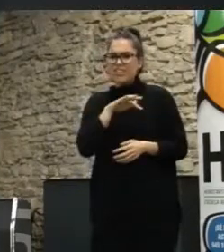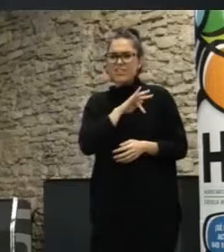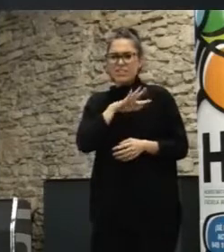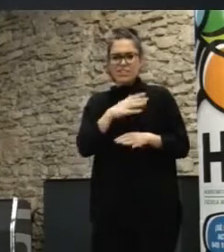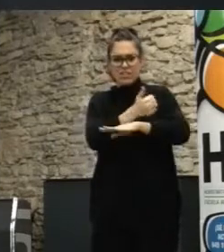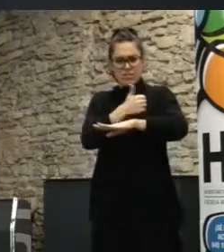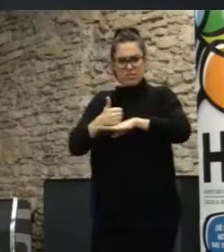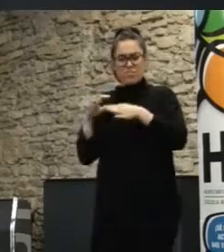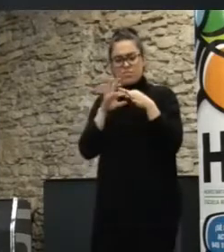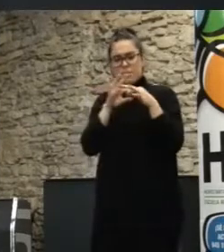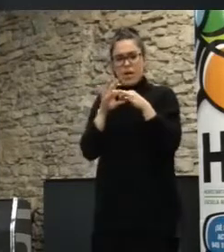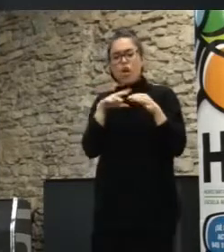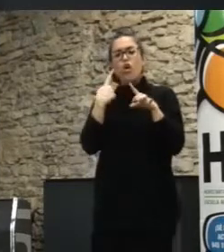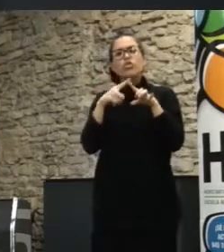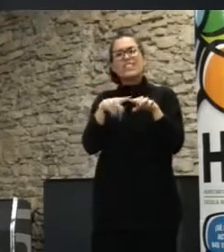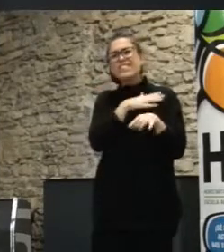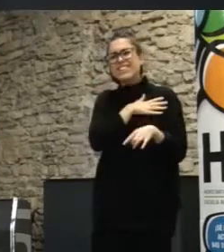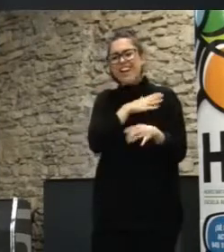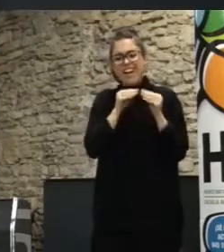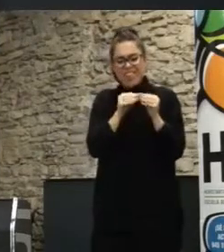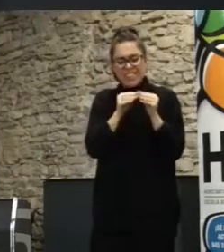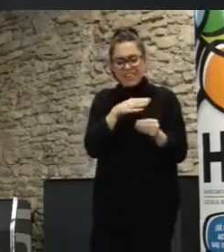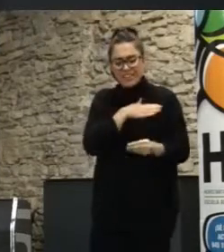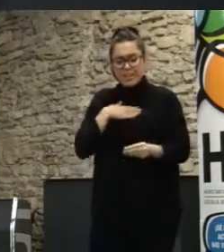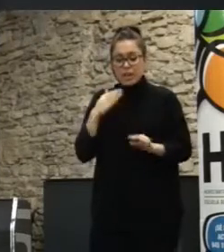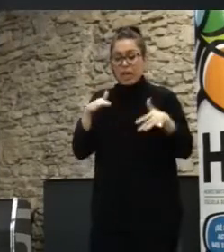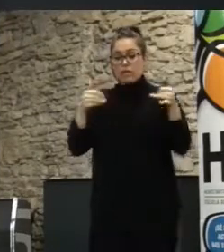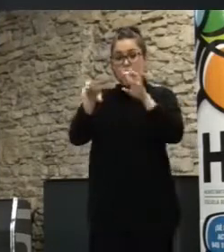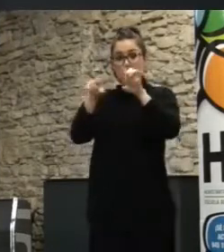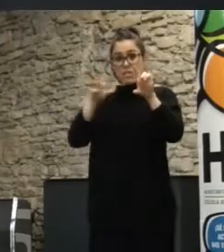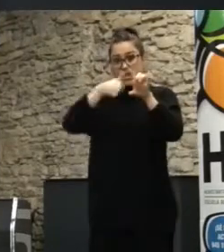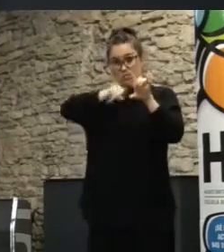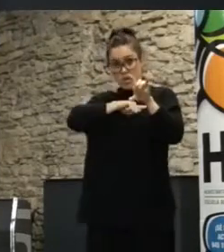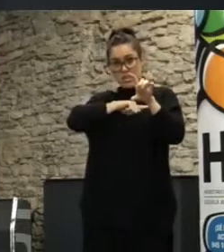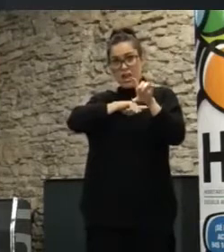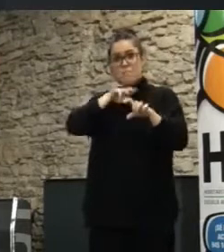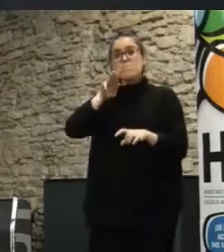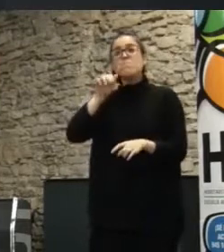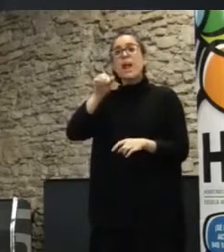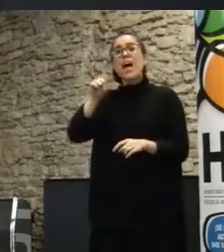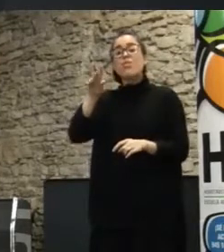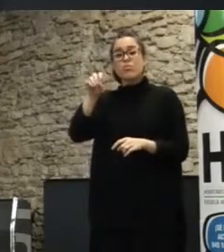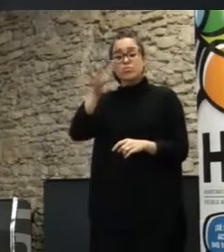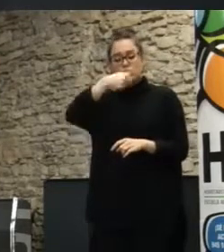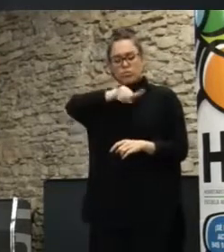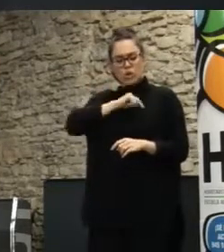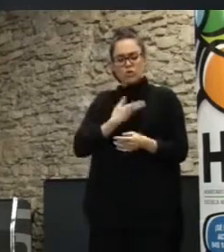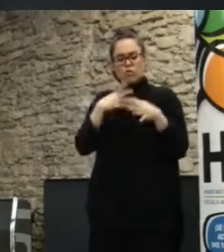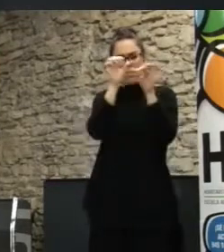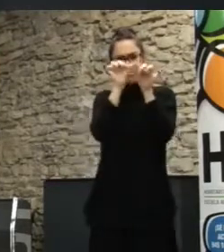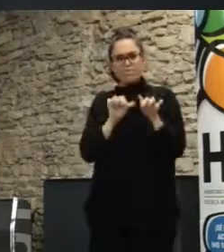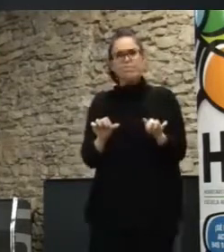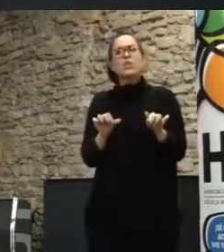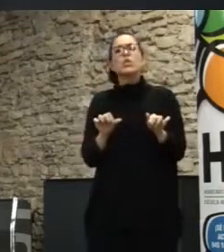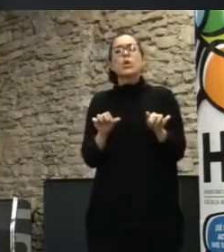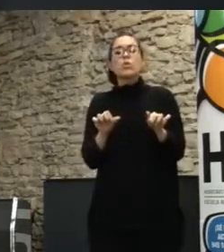que quiere hacer y gente. Media Lab Prado tiene una metodología bastante reconocida en todo el mundo, que es los